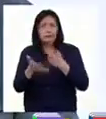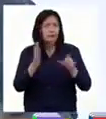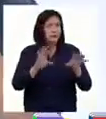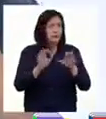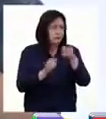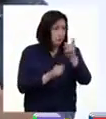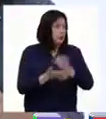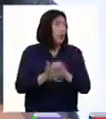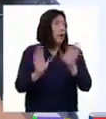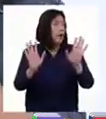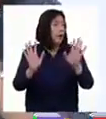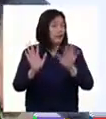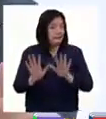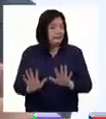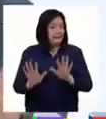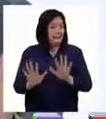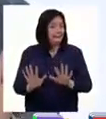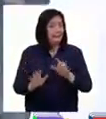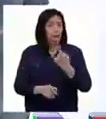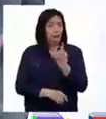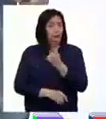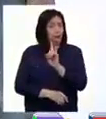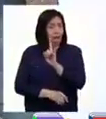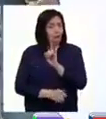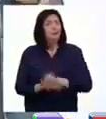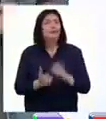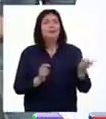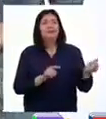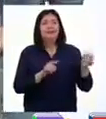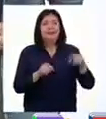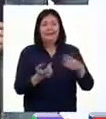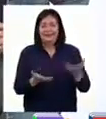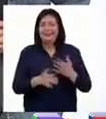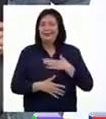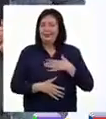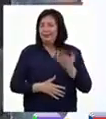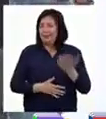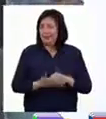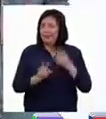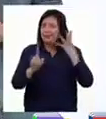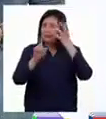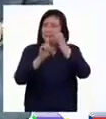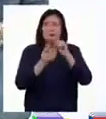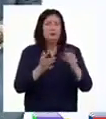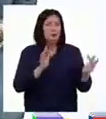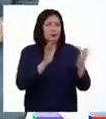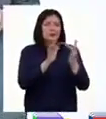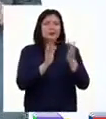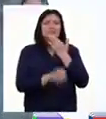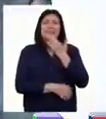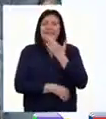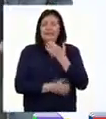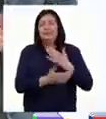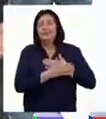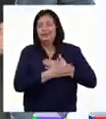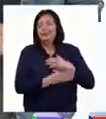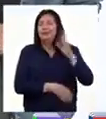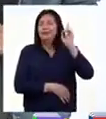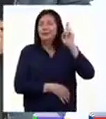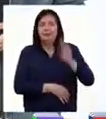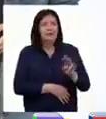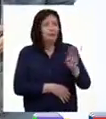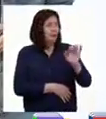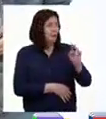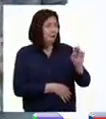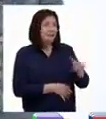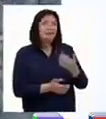trabajemos. Pero tranquilos, no lo haremos solos. Para acompañarnos en este divertido desafío, se va a conectar con nosotros nuestra querida profesora